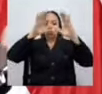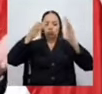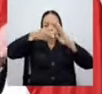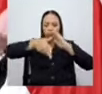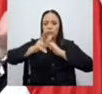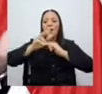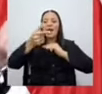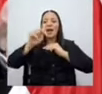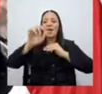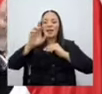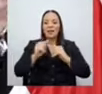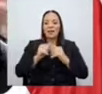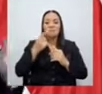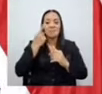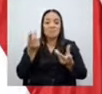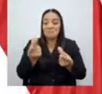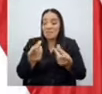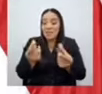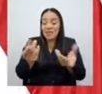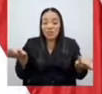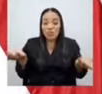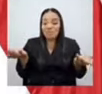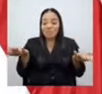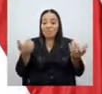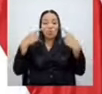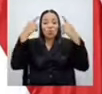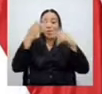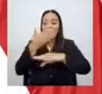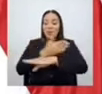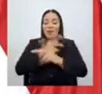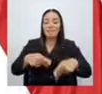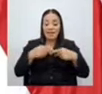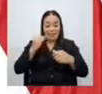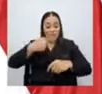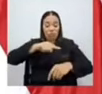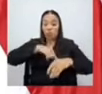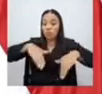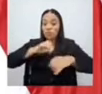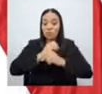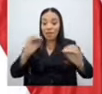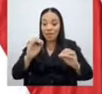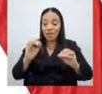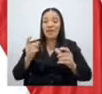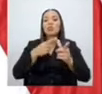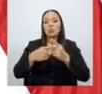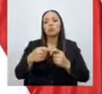Rapidito, costó, mejora la vida. Si nosotros no hubiéramos hecho eso, estamos cometiendo error tipo 2.